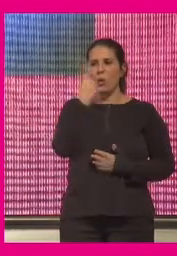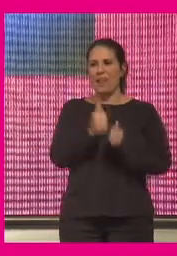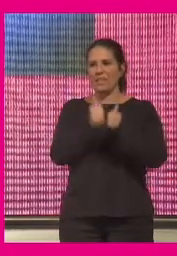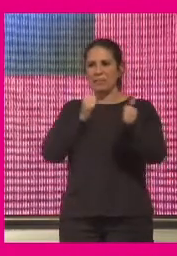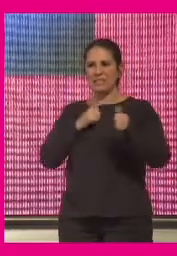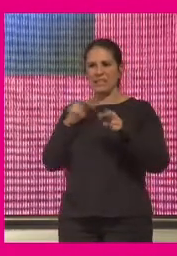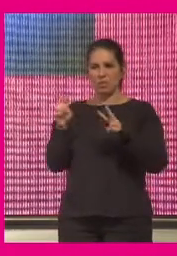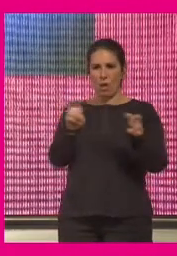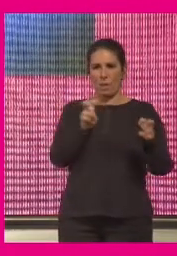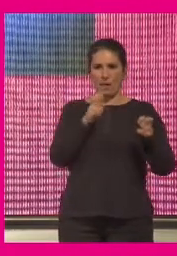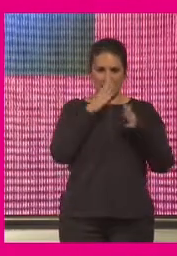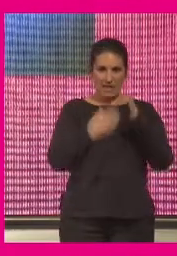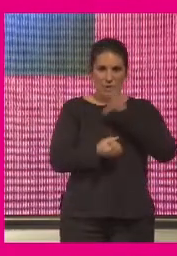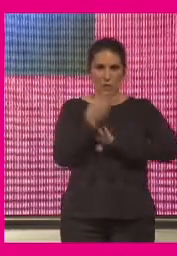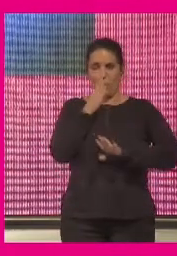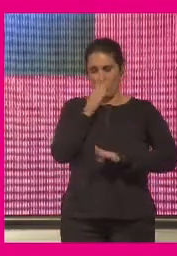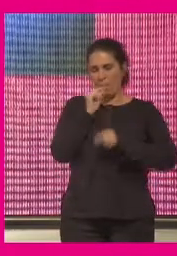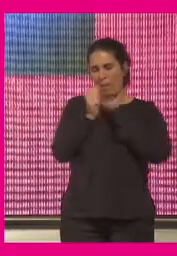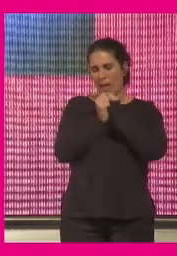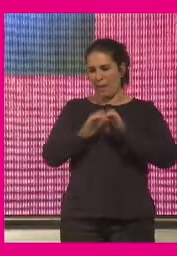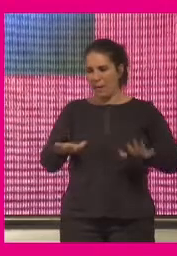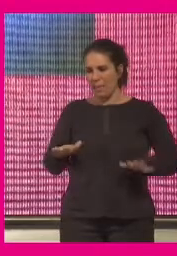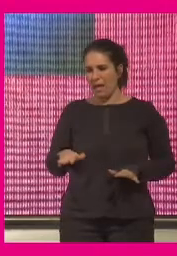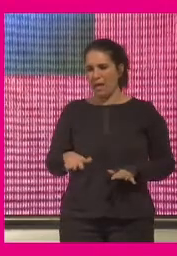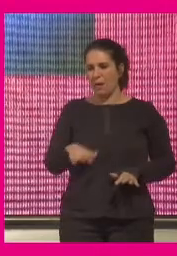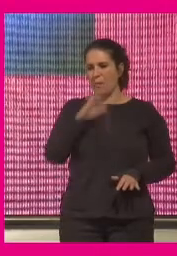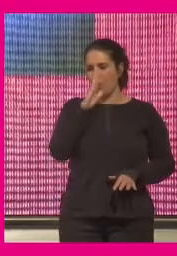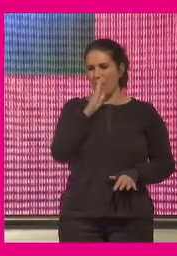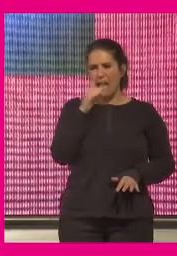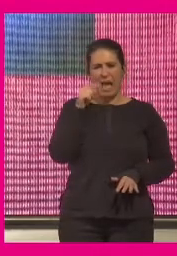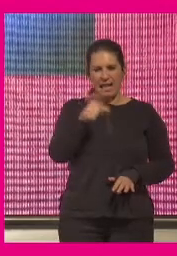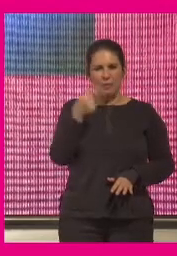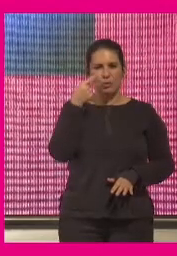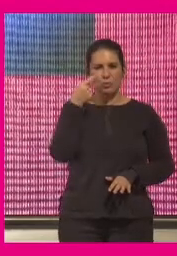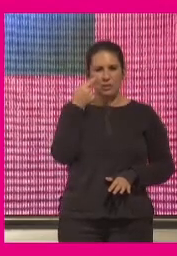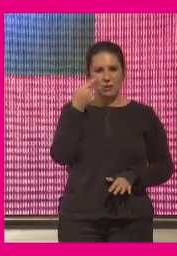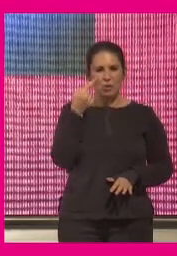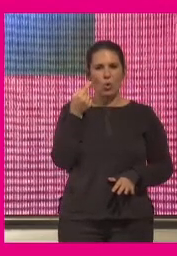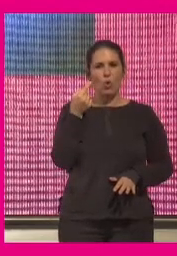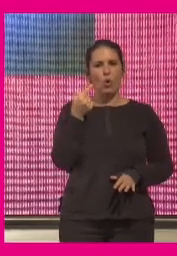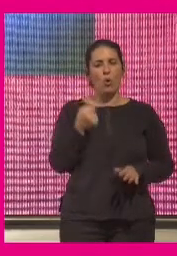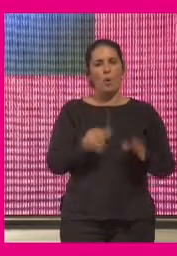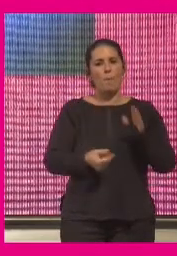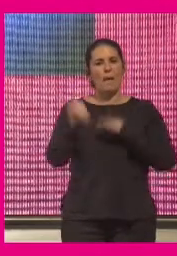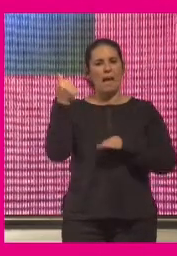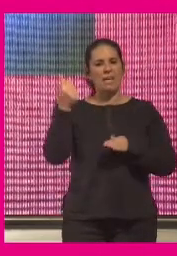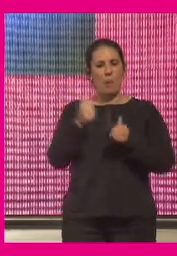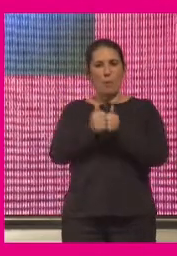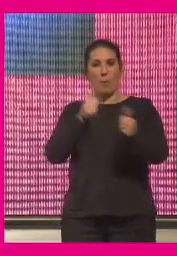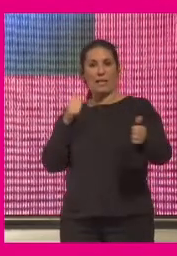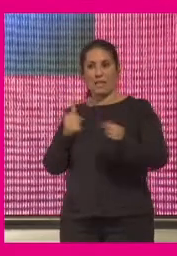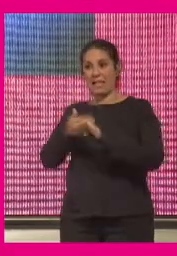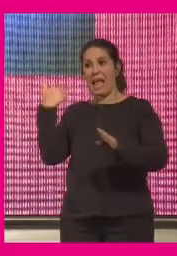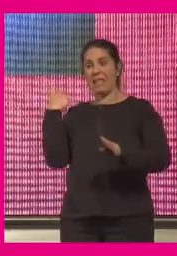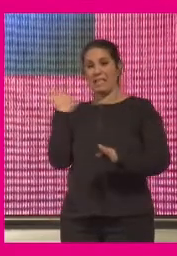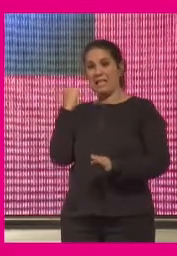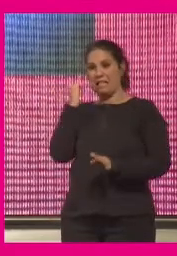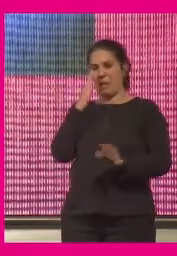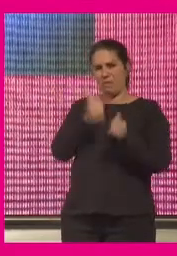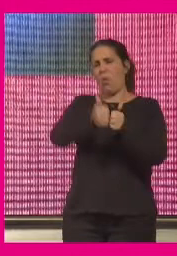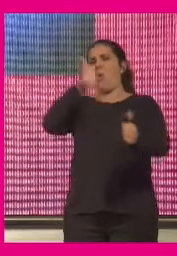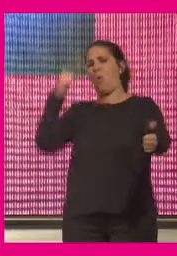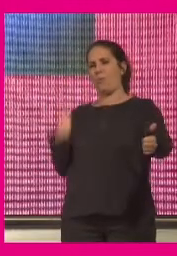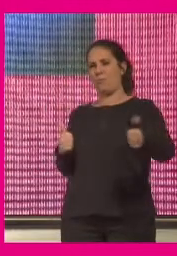brechas nuevas que han aparecido con la pandemia en la pandemia hemos visto cómo se exacerbaban y cómo se veían con mucho más descaro brechas previas que ya existían